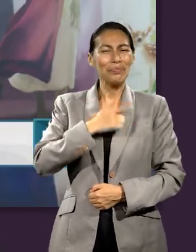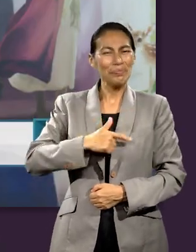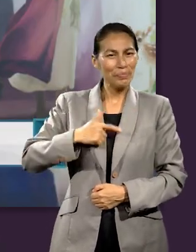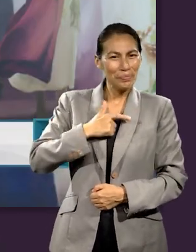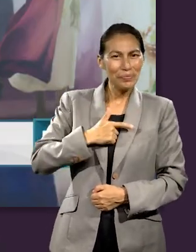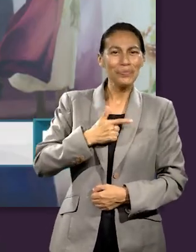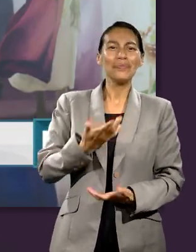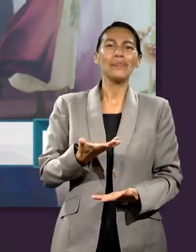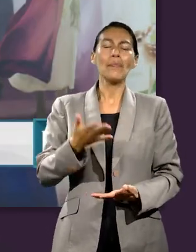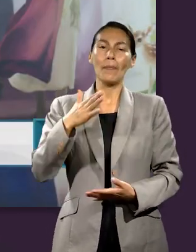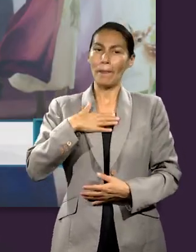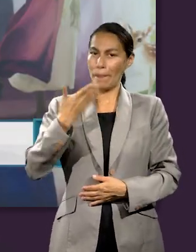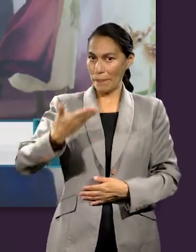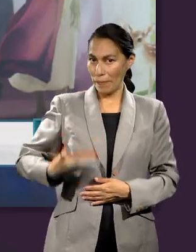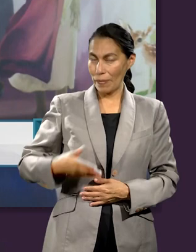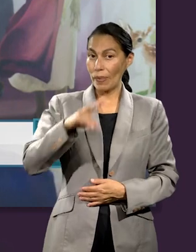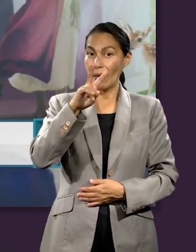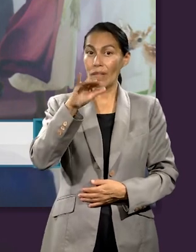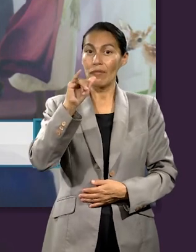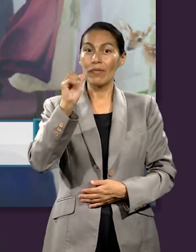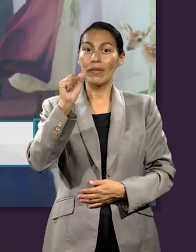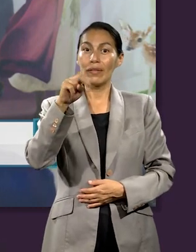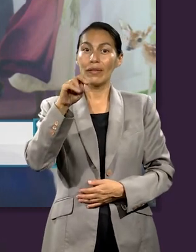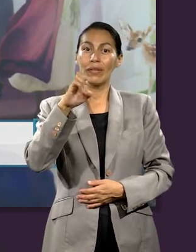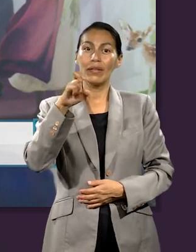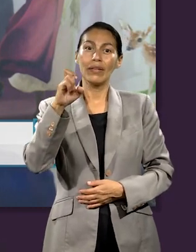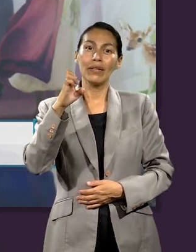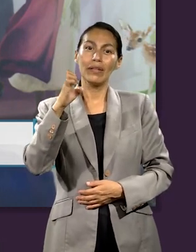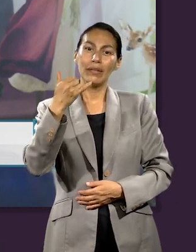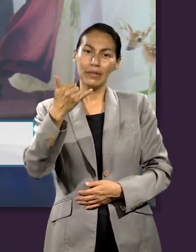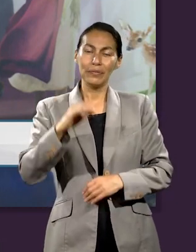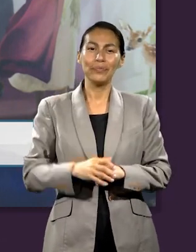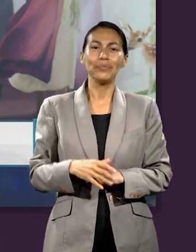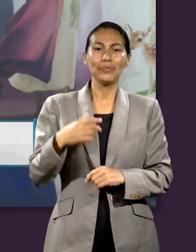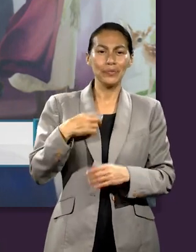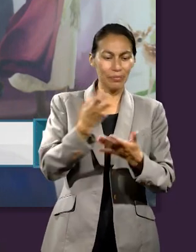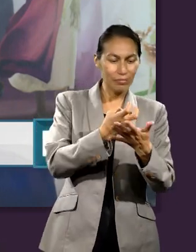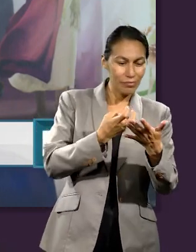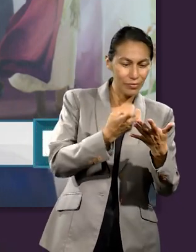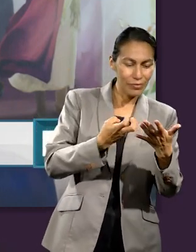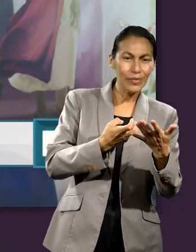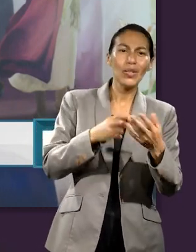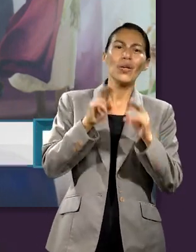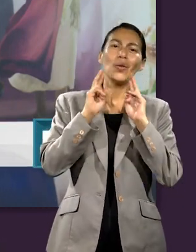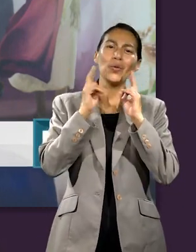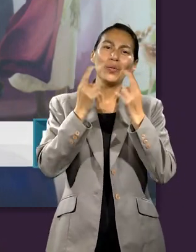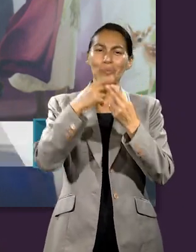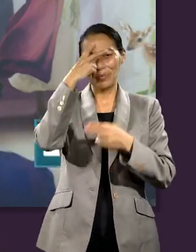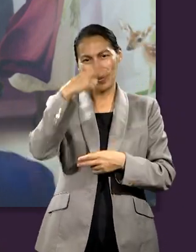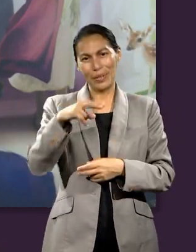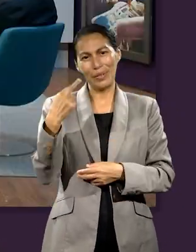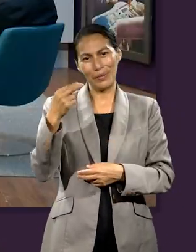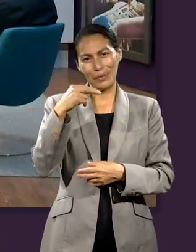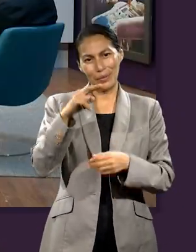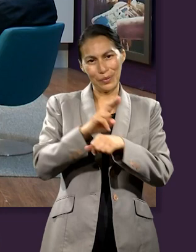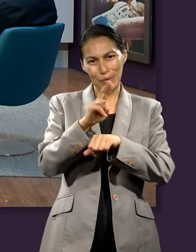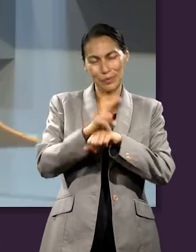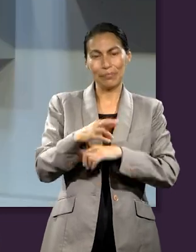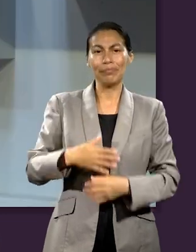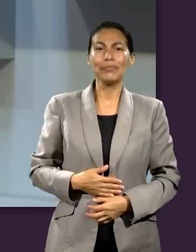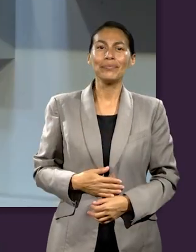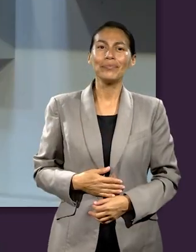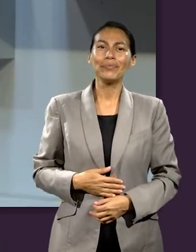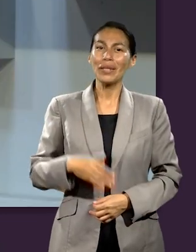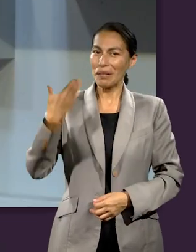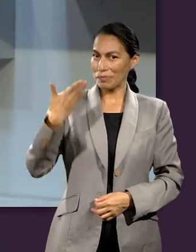Me siento muy feliz de estar aquí. Mi nombre es Dianey. Estoy en el área de diseño en la Unión Mexicana del Norte. Y un servidor